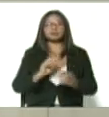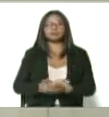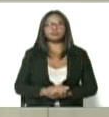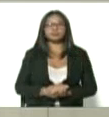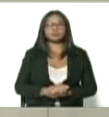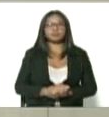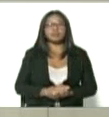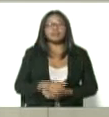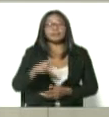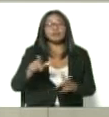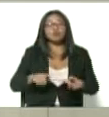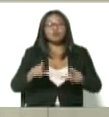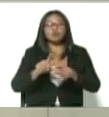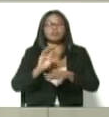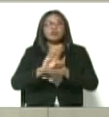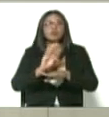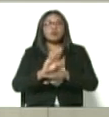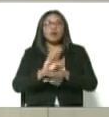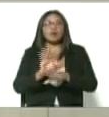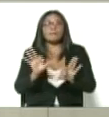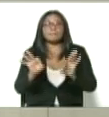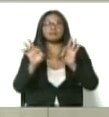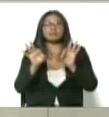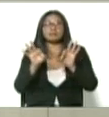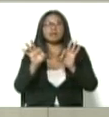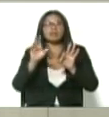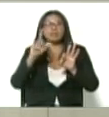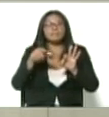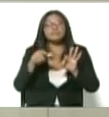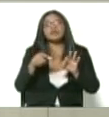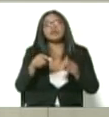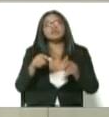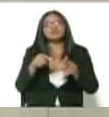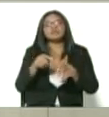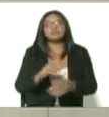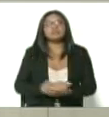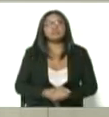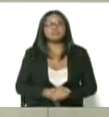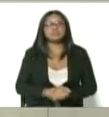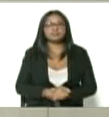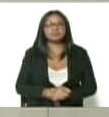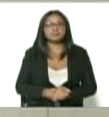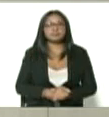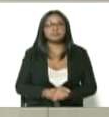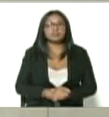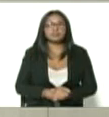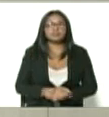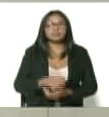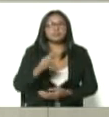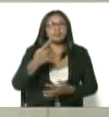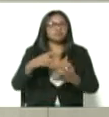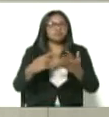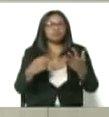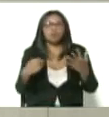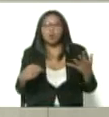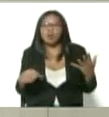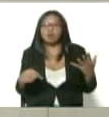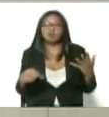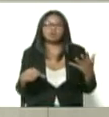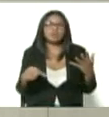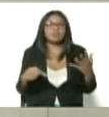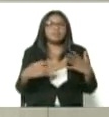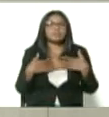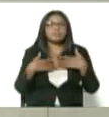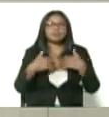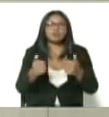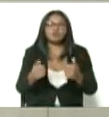en las unidades de cuidados intensivos, doctor Alvarado, quienes están en las unidades de triaje respiratorio, o en el